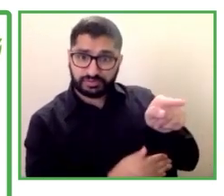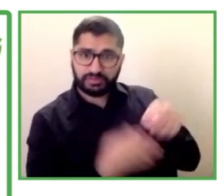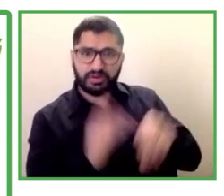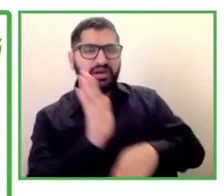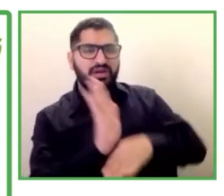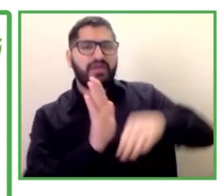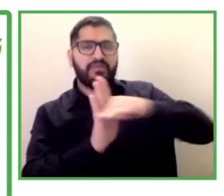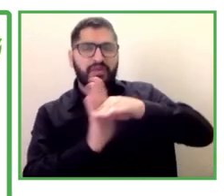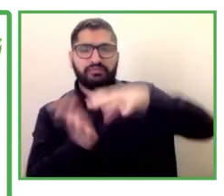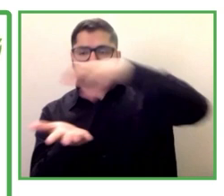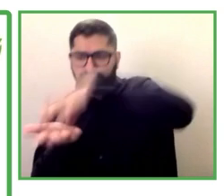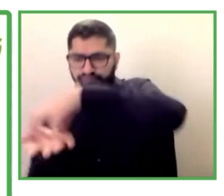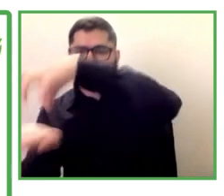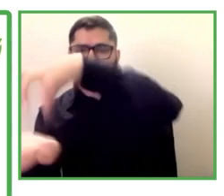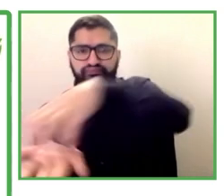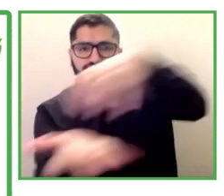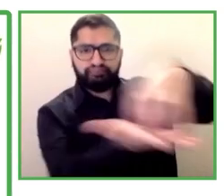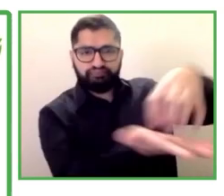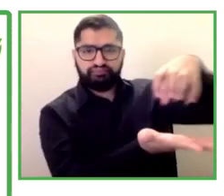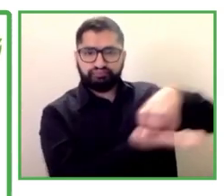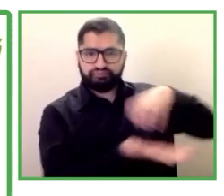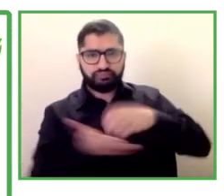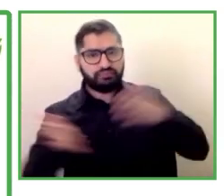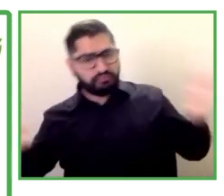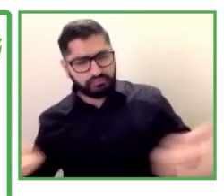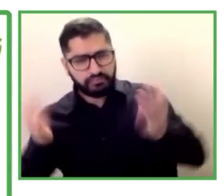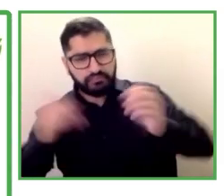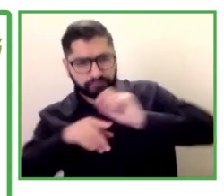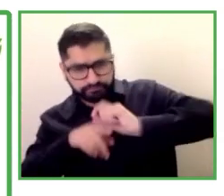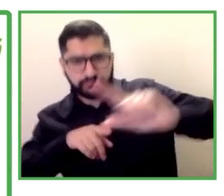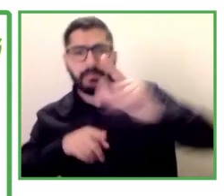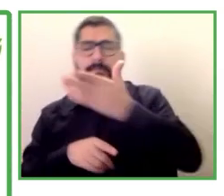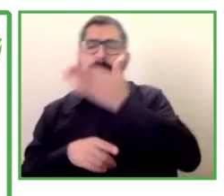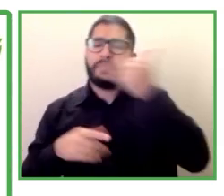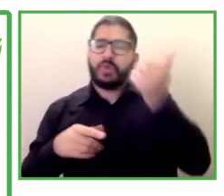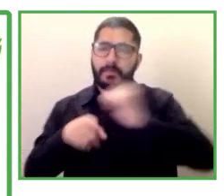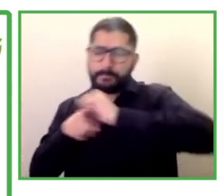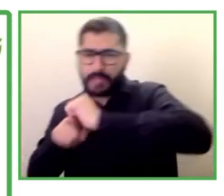para mejorar las opciones de empleo para las personas con discapacidad